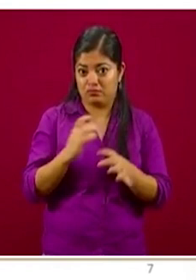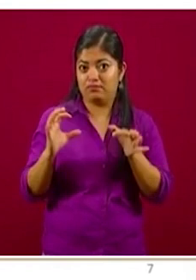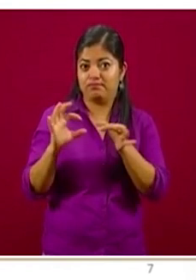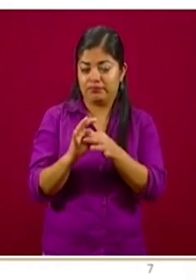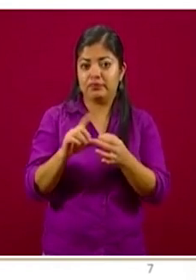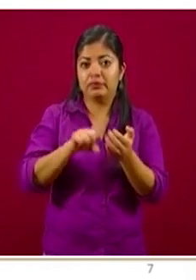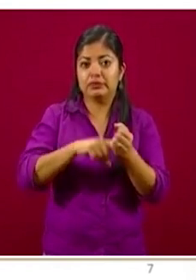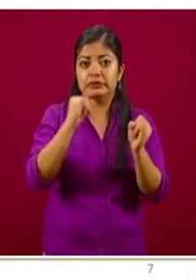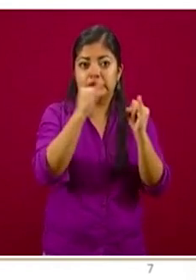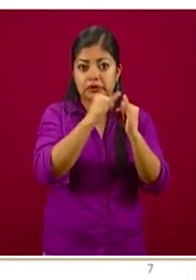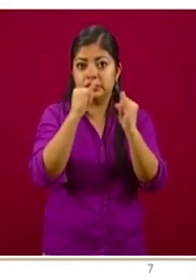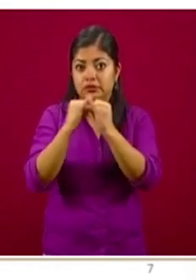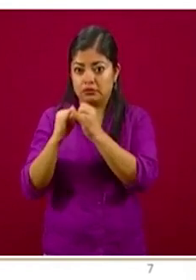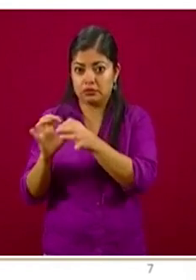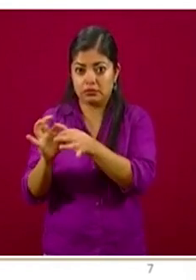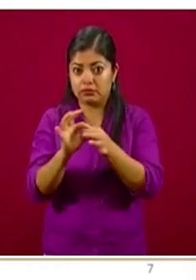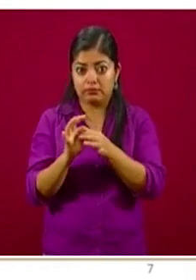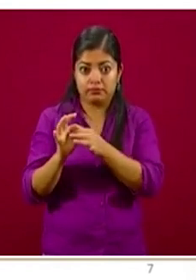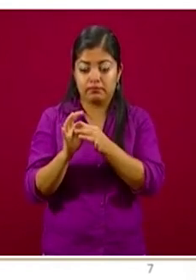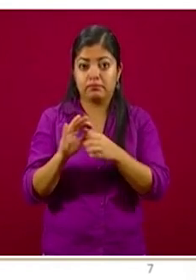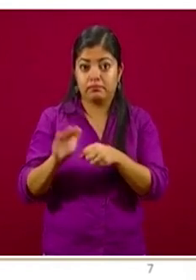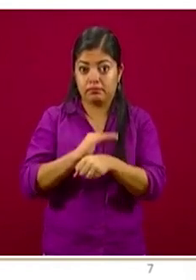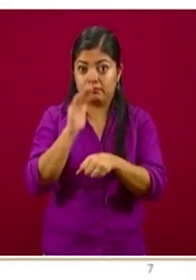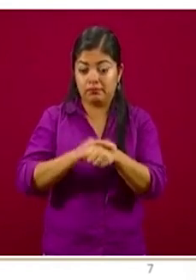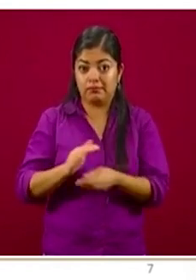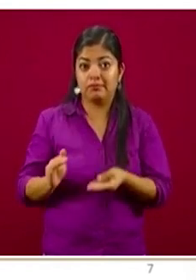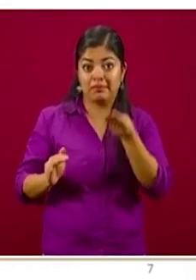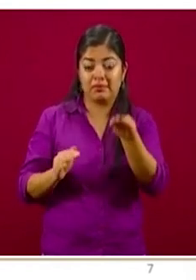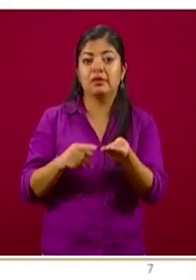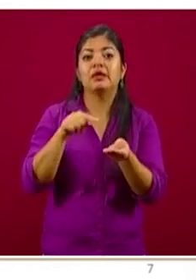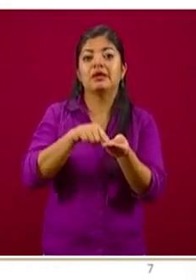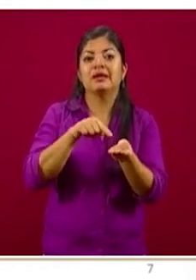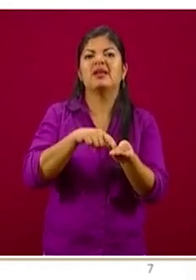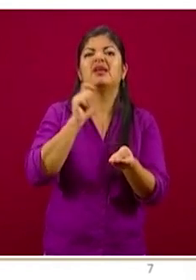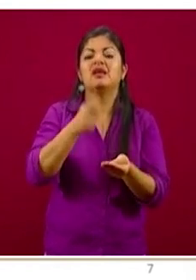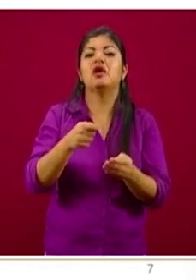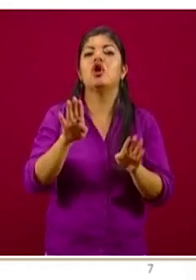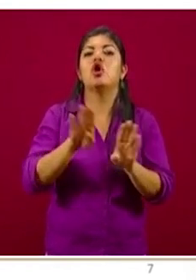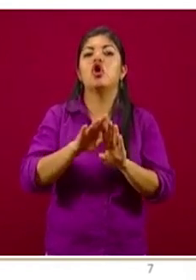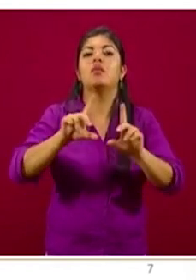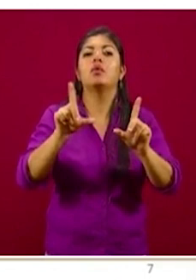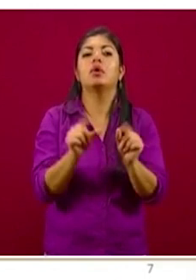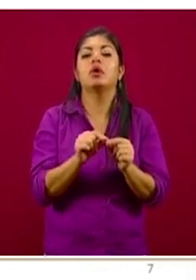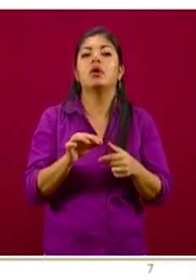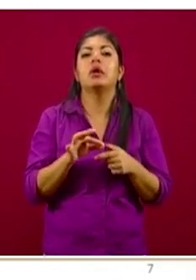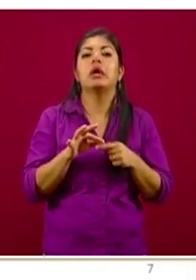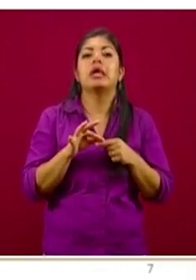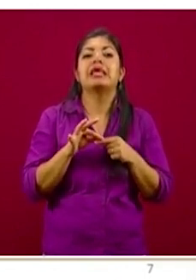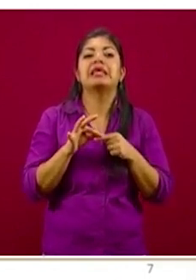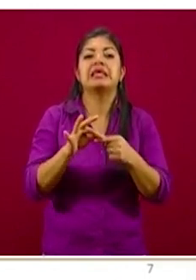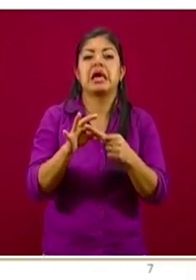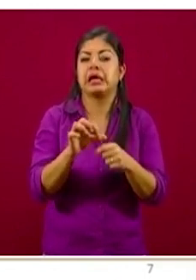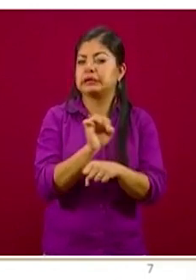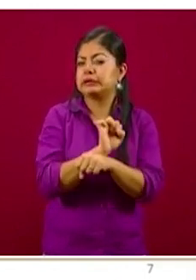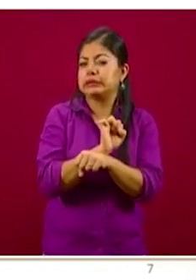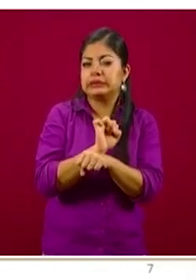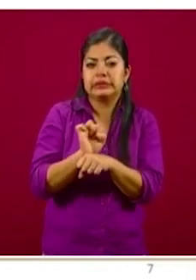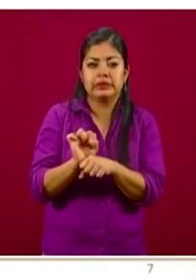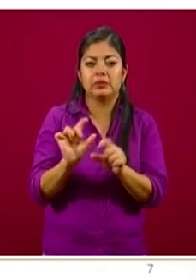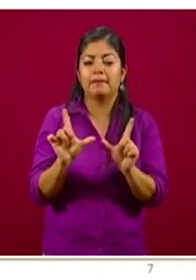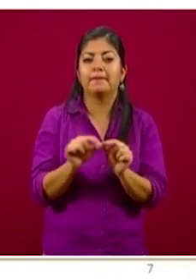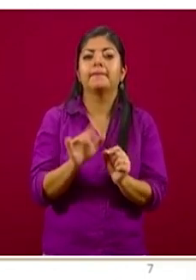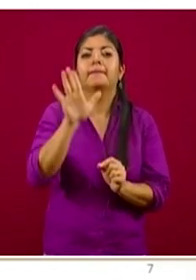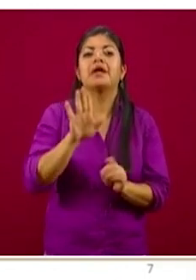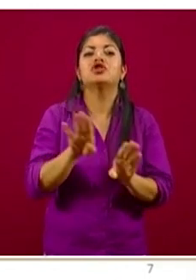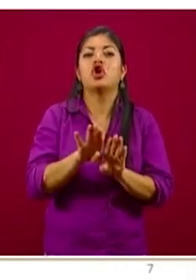con varias instituciones, el día de hoy lo que hemos hecho es hacer una guía, un resumen muy sencillo y muy breve, como una especie de